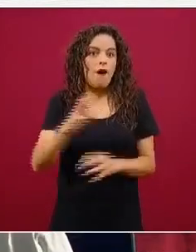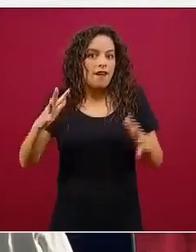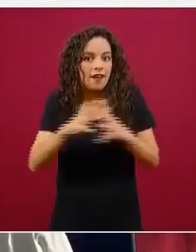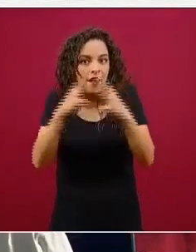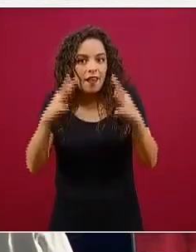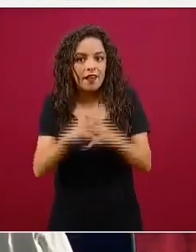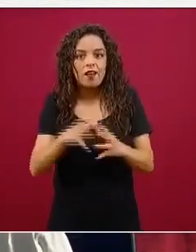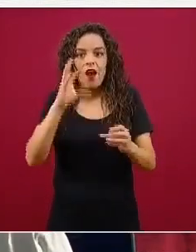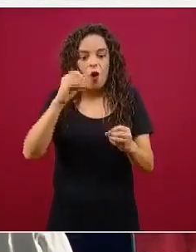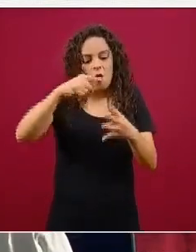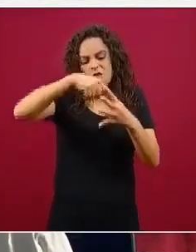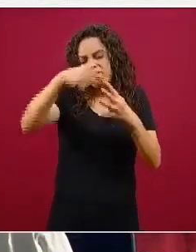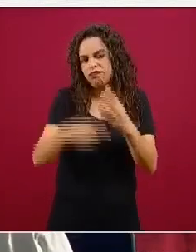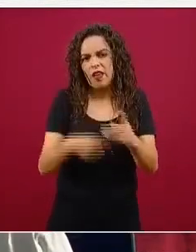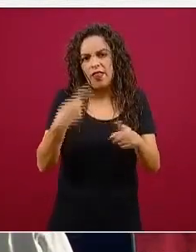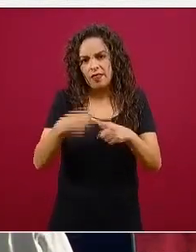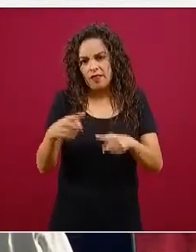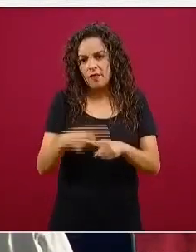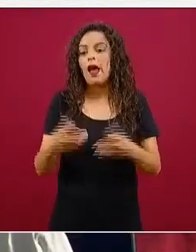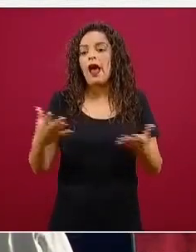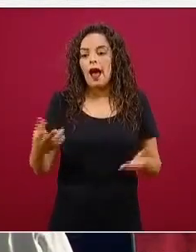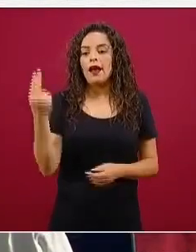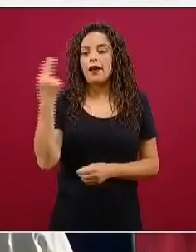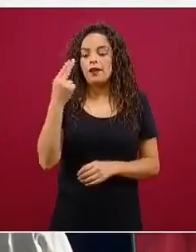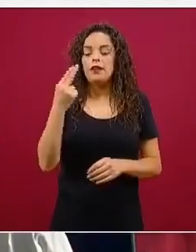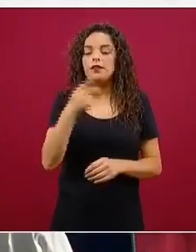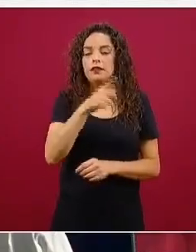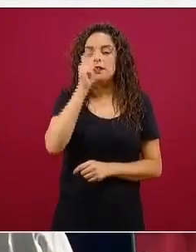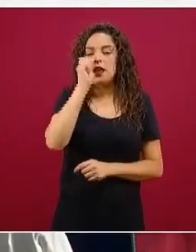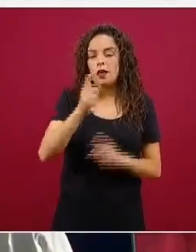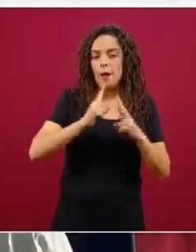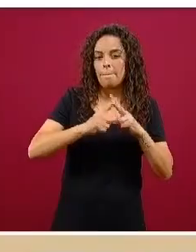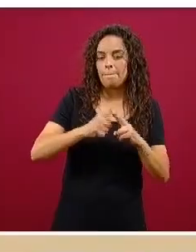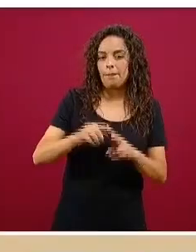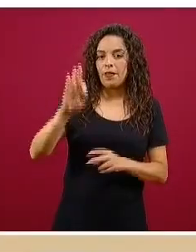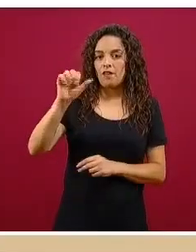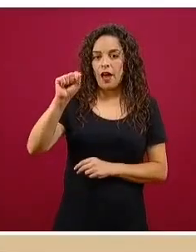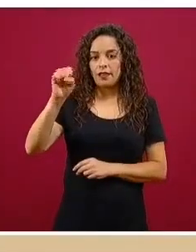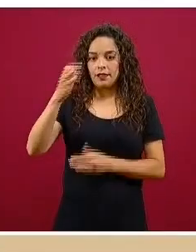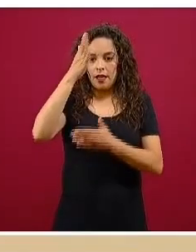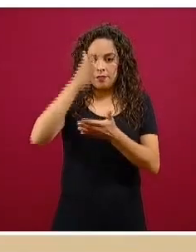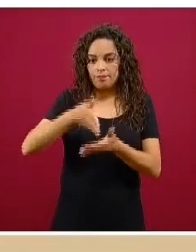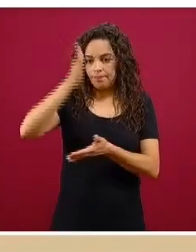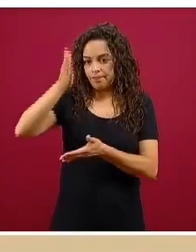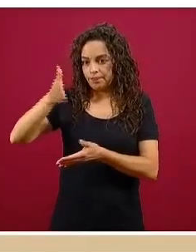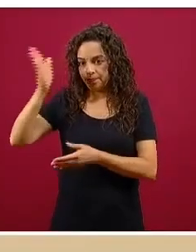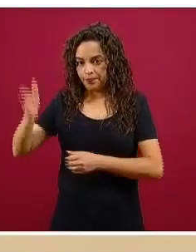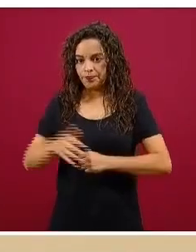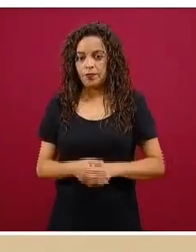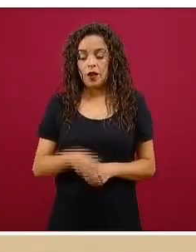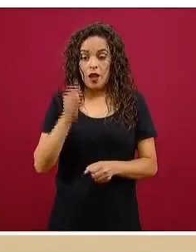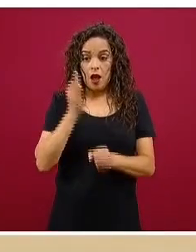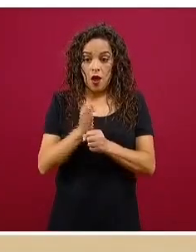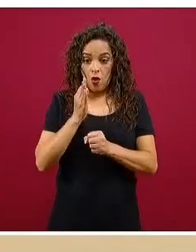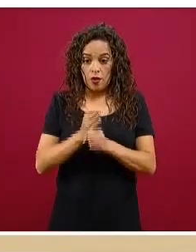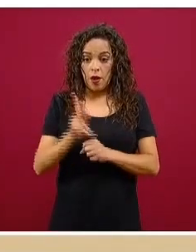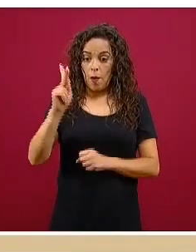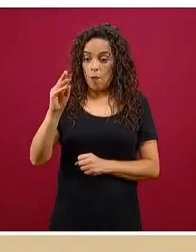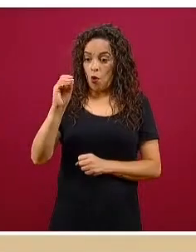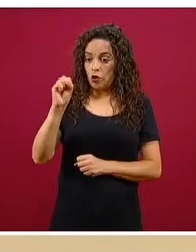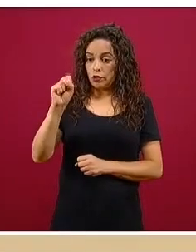lo hemos dividido en algunas fases. Como vemos, estamos entrando en una fase ya post el impacto de esta epidemia,